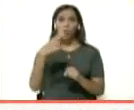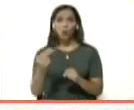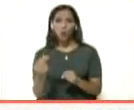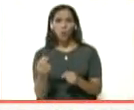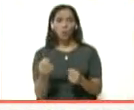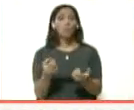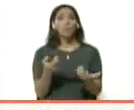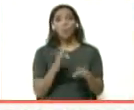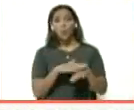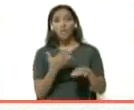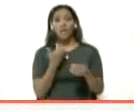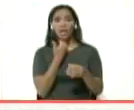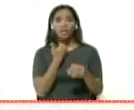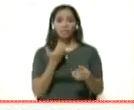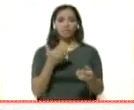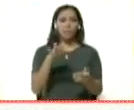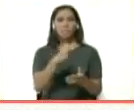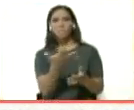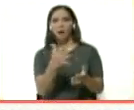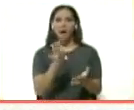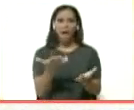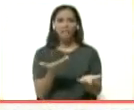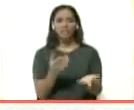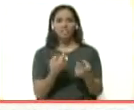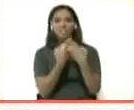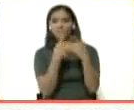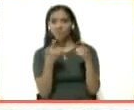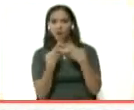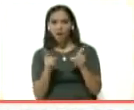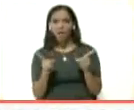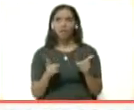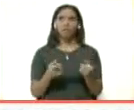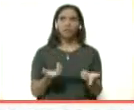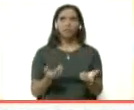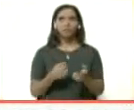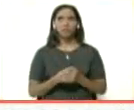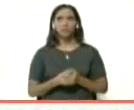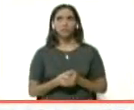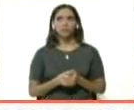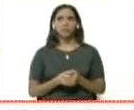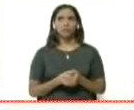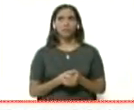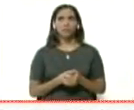tipos de contagios, los síntomas son totalmente iguales.